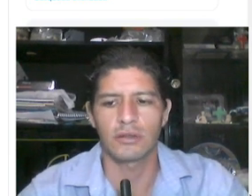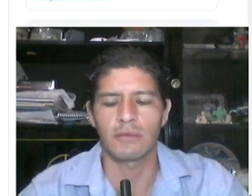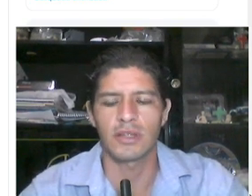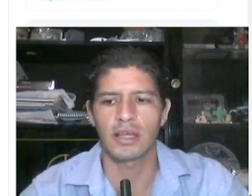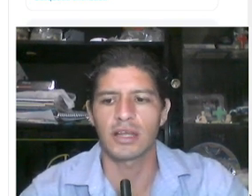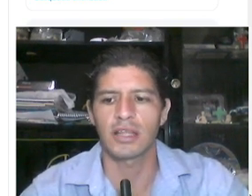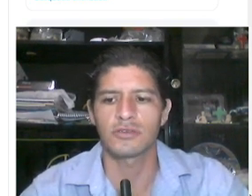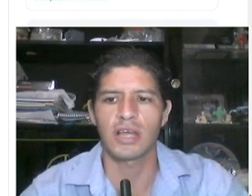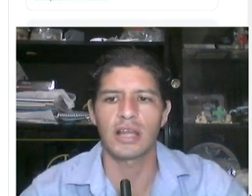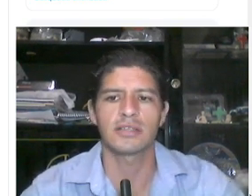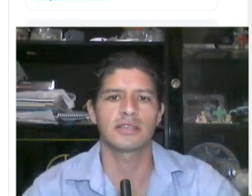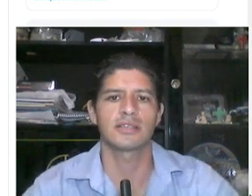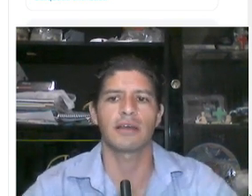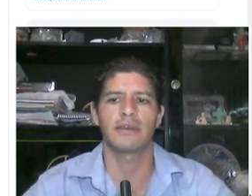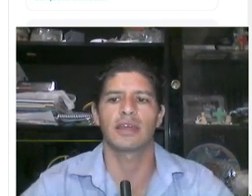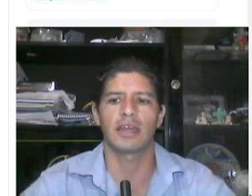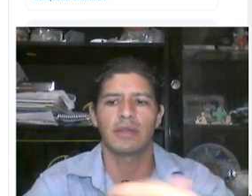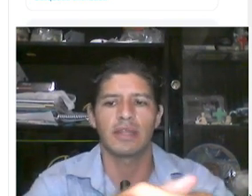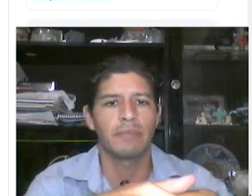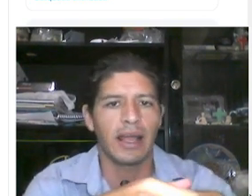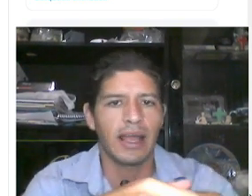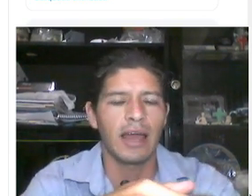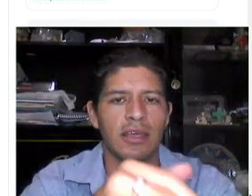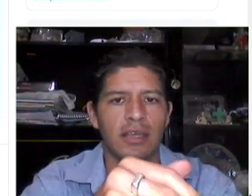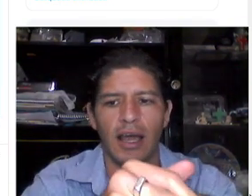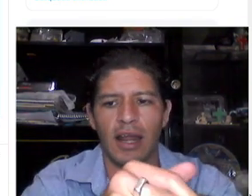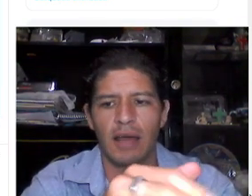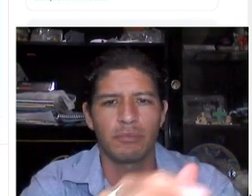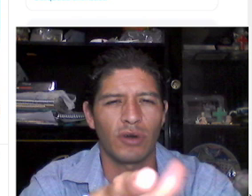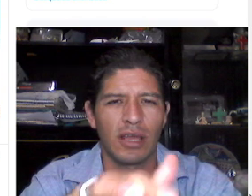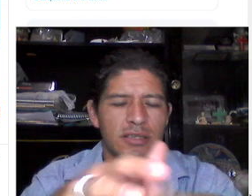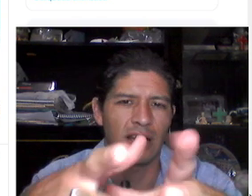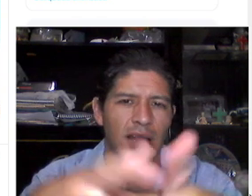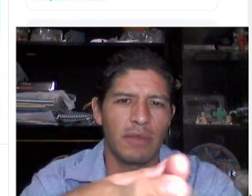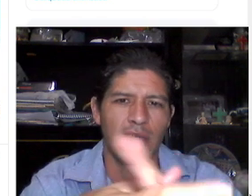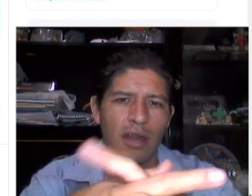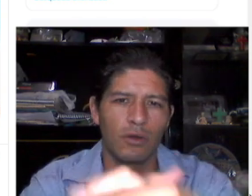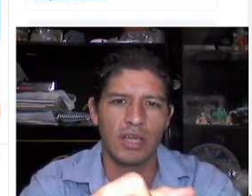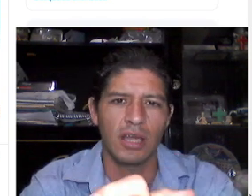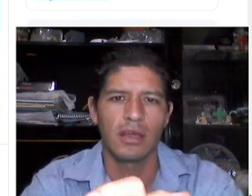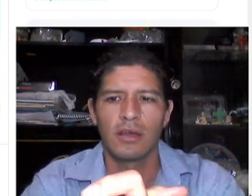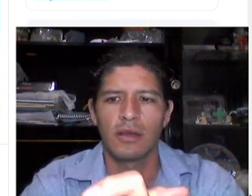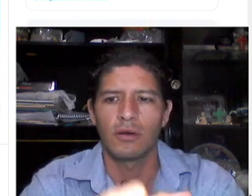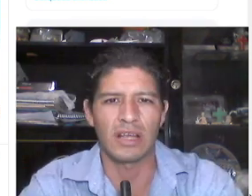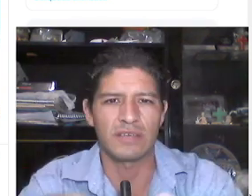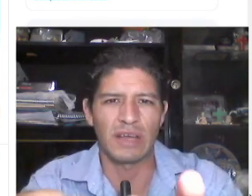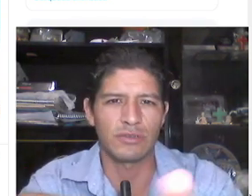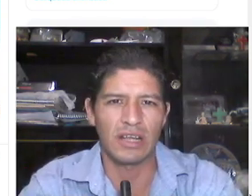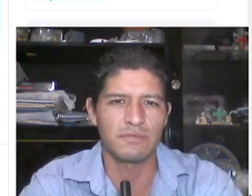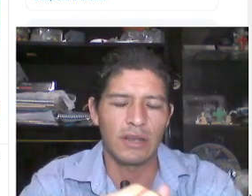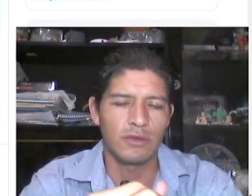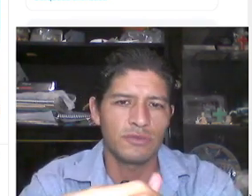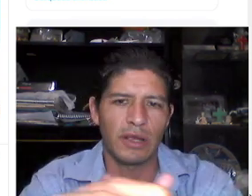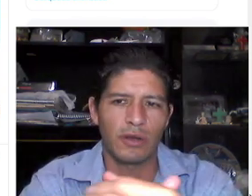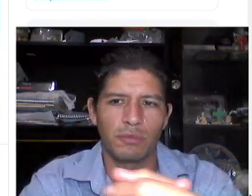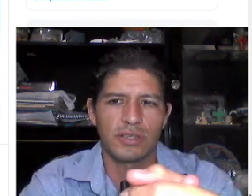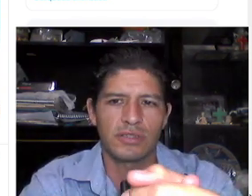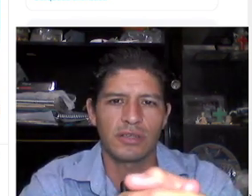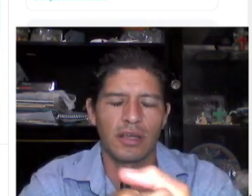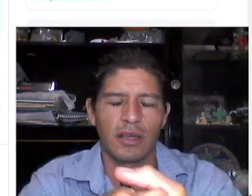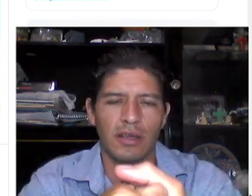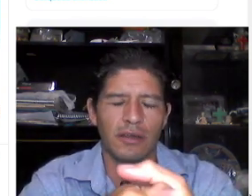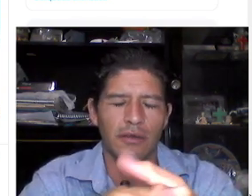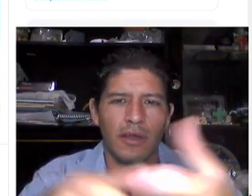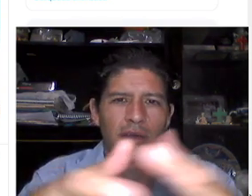investiguen también aquí en redes sociales ya se sabe que ya viene para acá y llegará por ahí así de la medianoche horas más horas menos pero